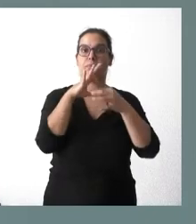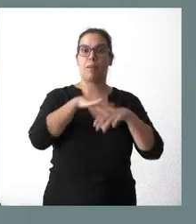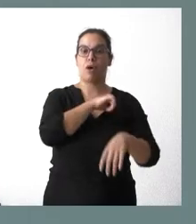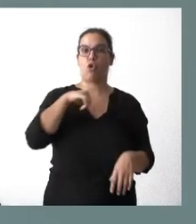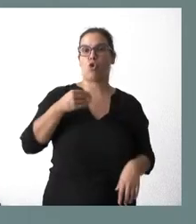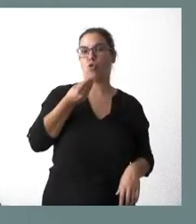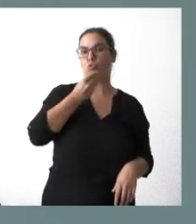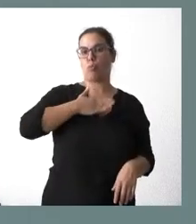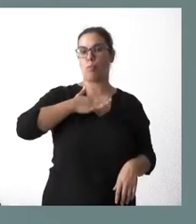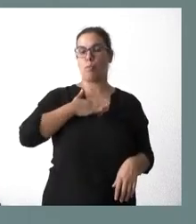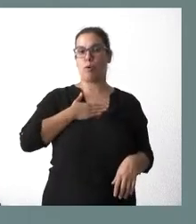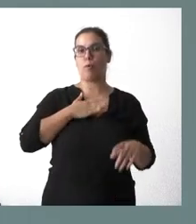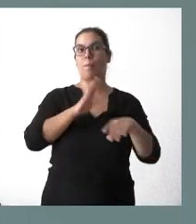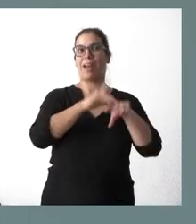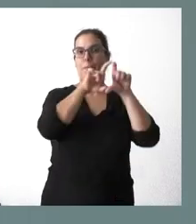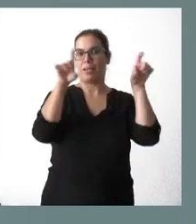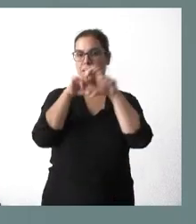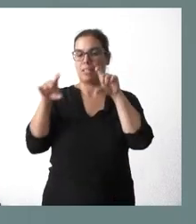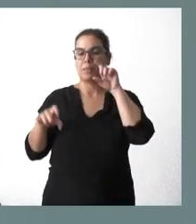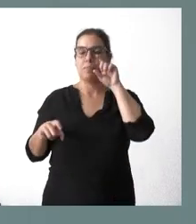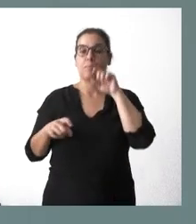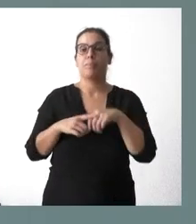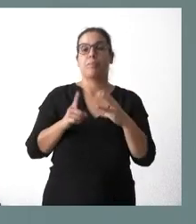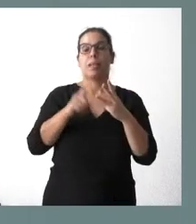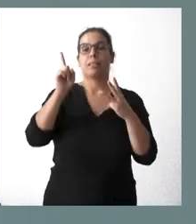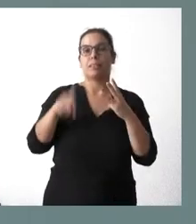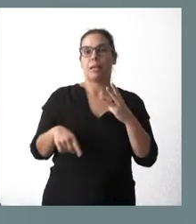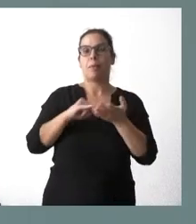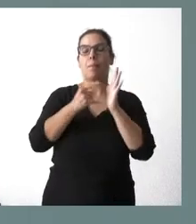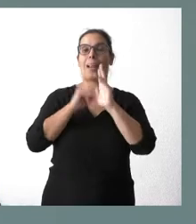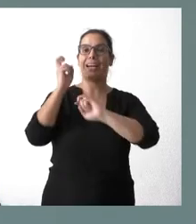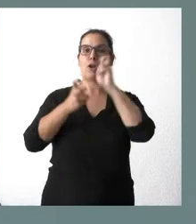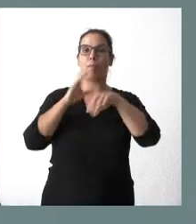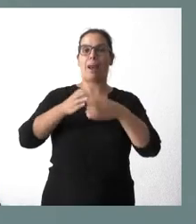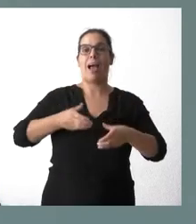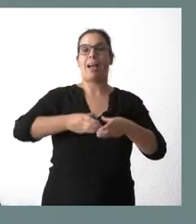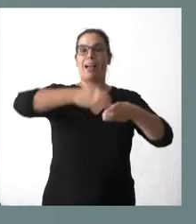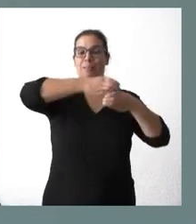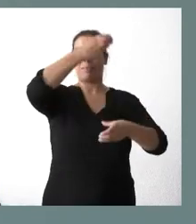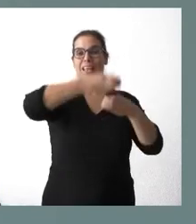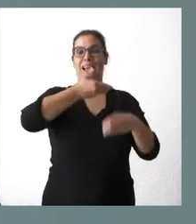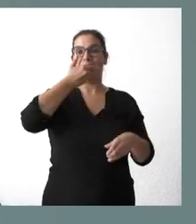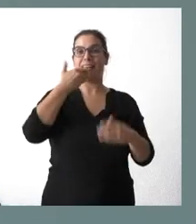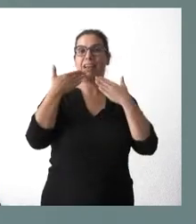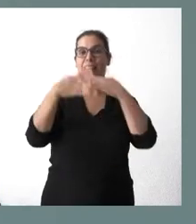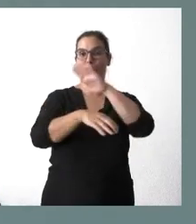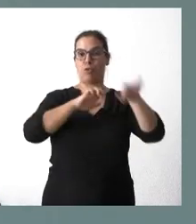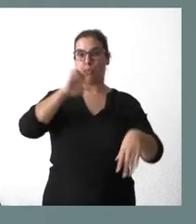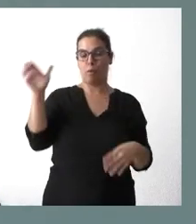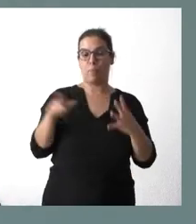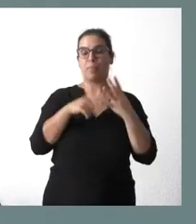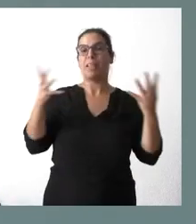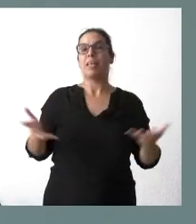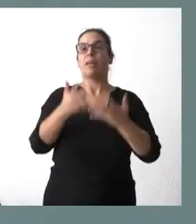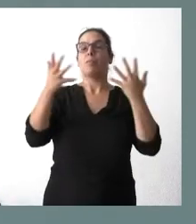en el ámbito de empresas. Activar masivamente un plan renove de calderas con fondos europeos Next Generation. Impulsar la